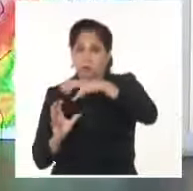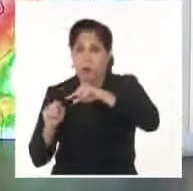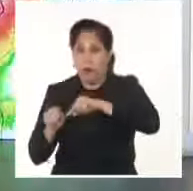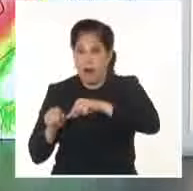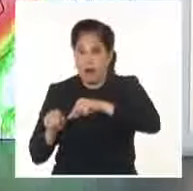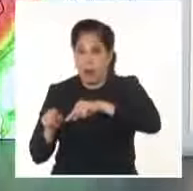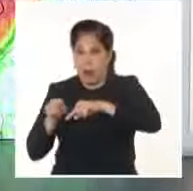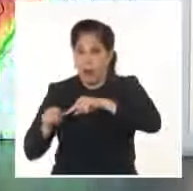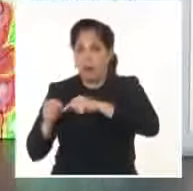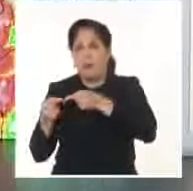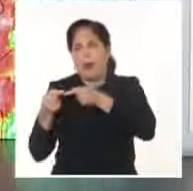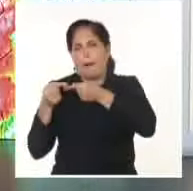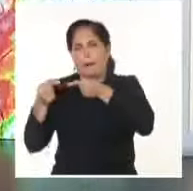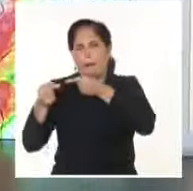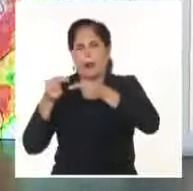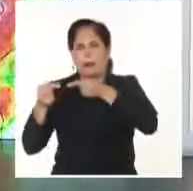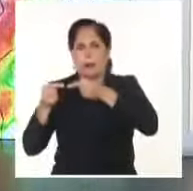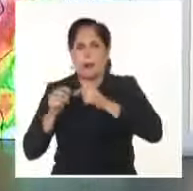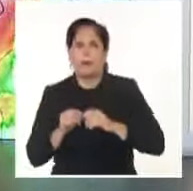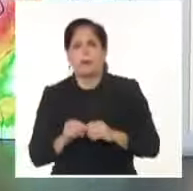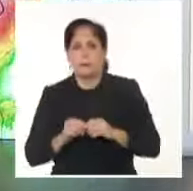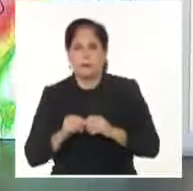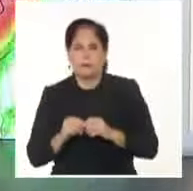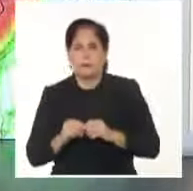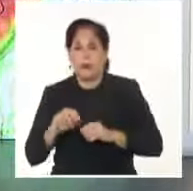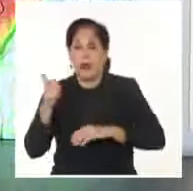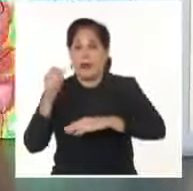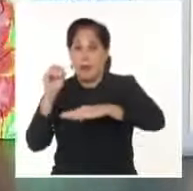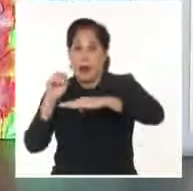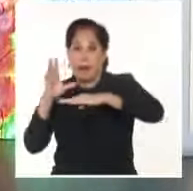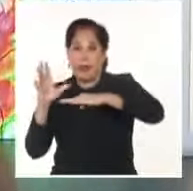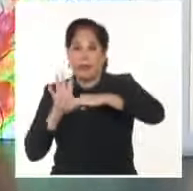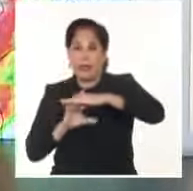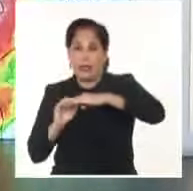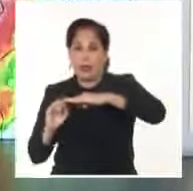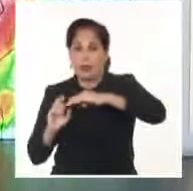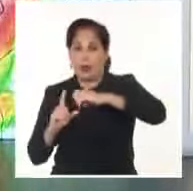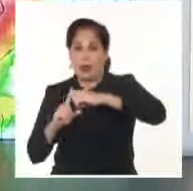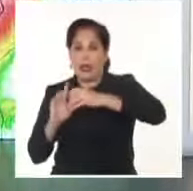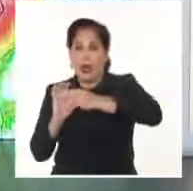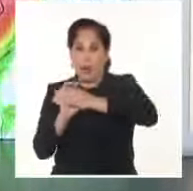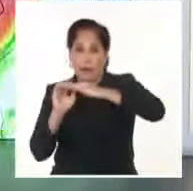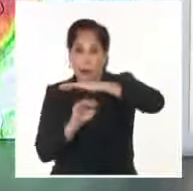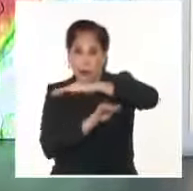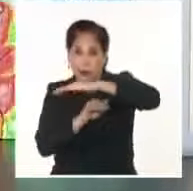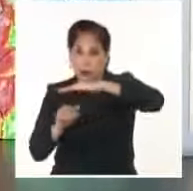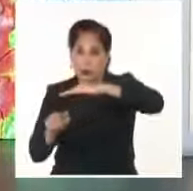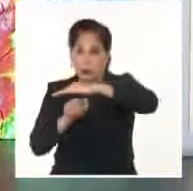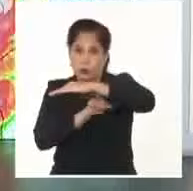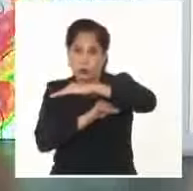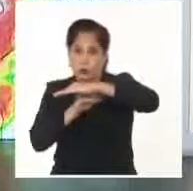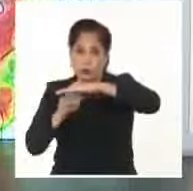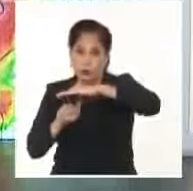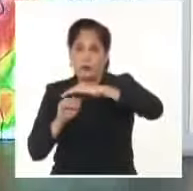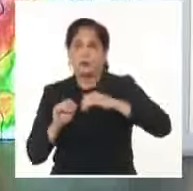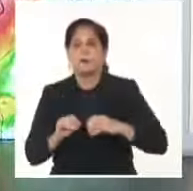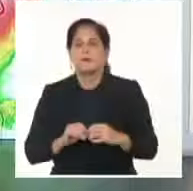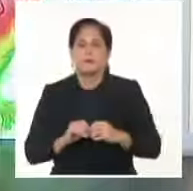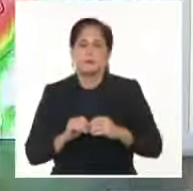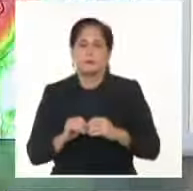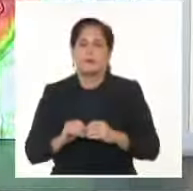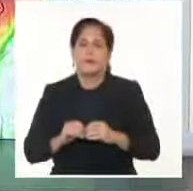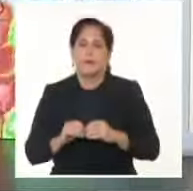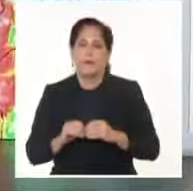esta posición aproximadamente, estaba ya a las 10 de la mañana a unos 500 kilómetros al sur prácticamente de Cabo Cruz en la